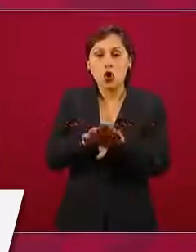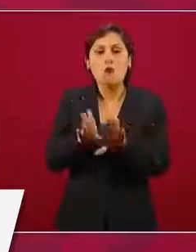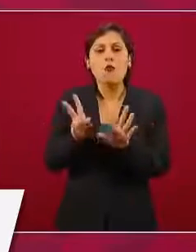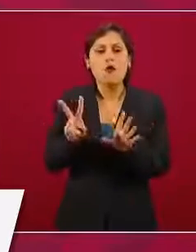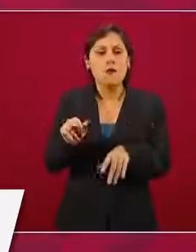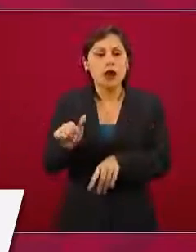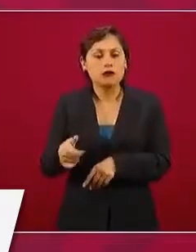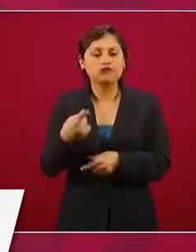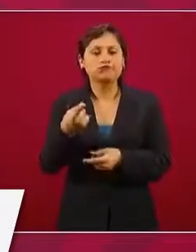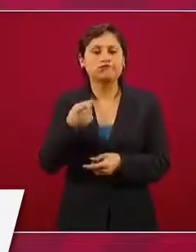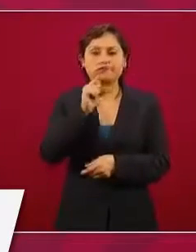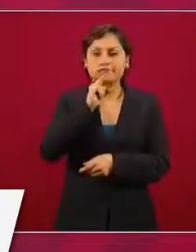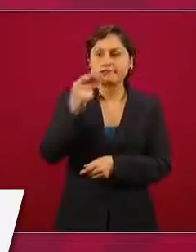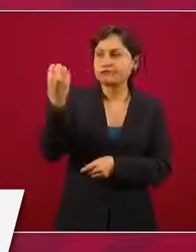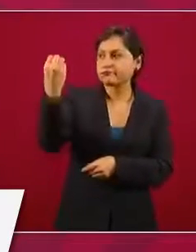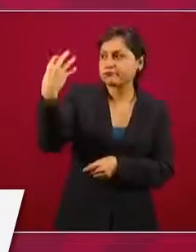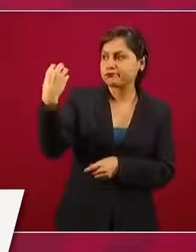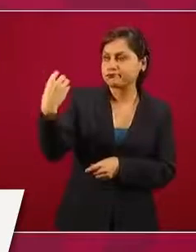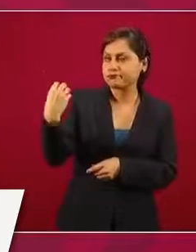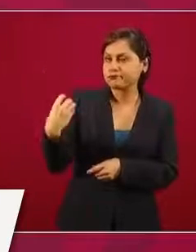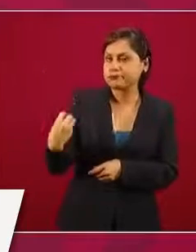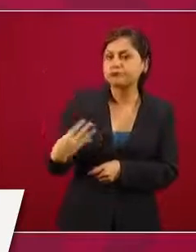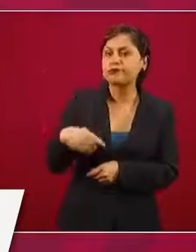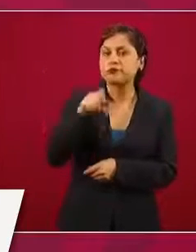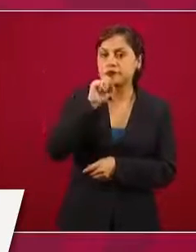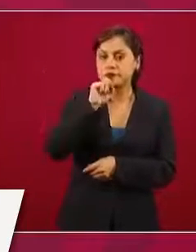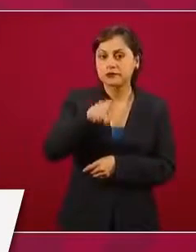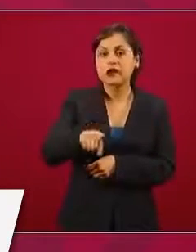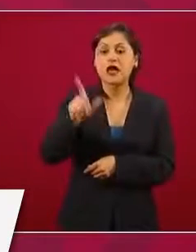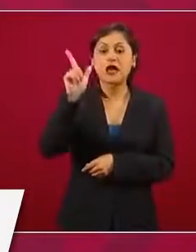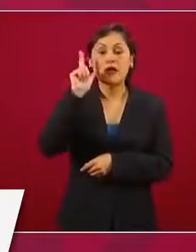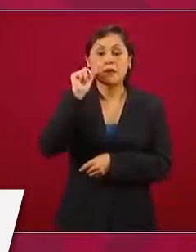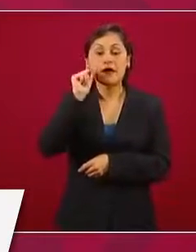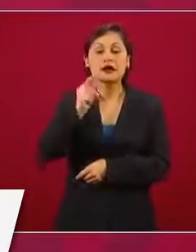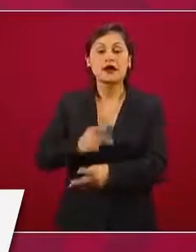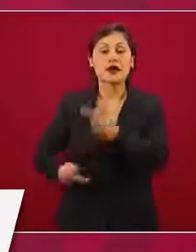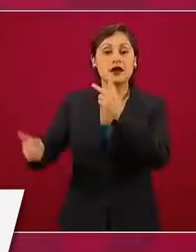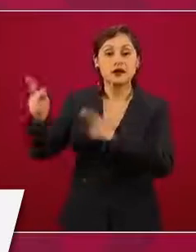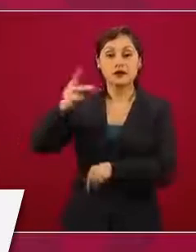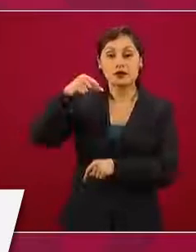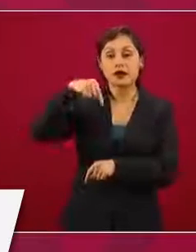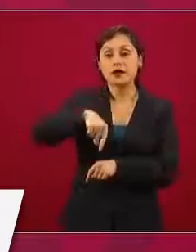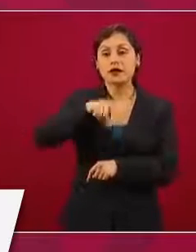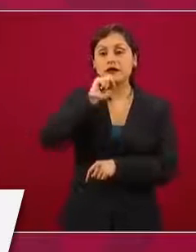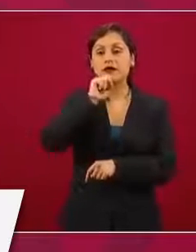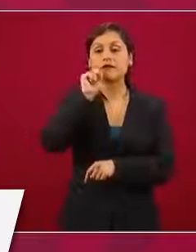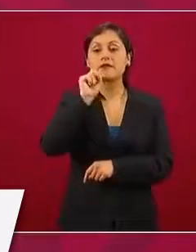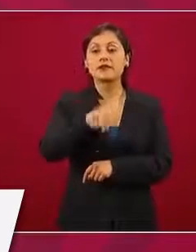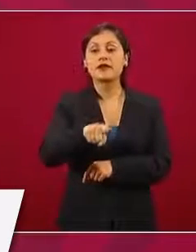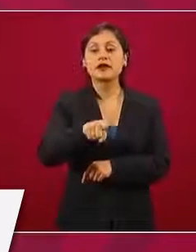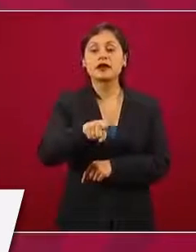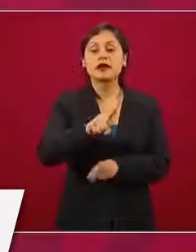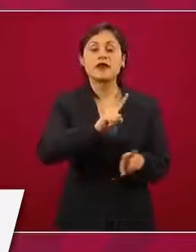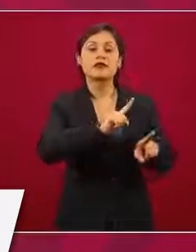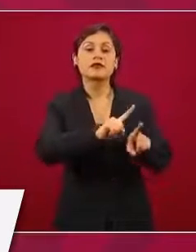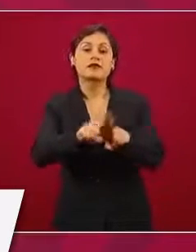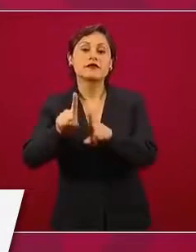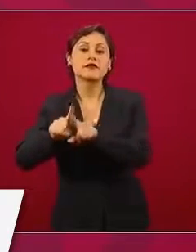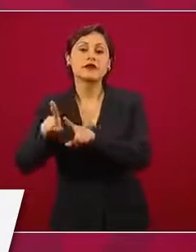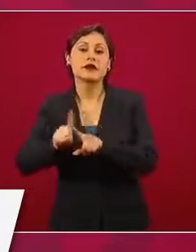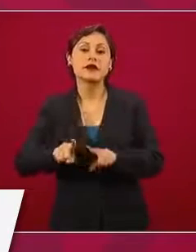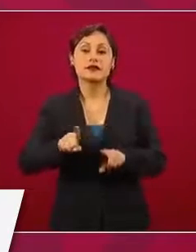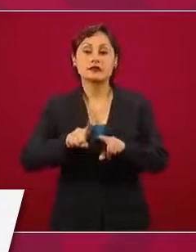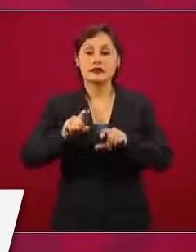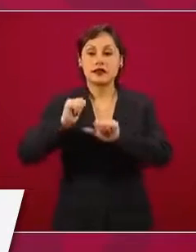semáforo. Mañana vienen aquí a informarles todos los integrantes del sector